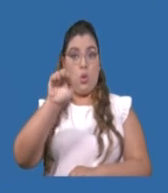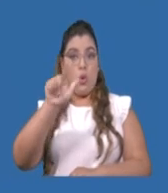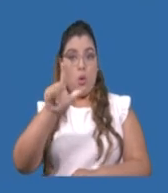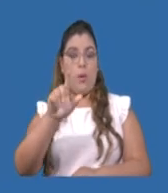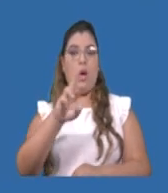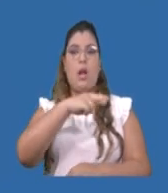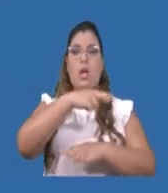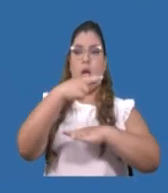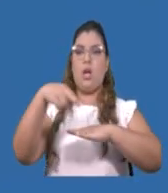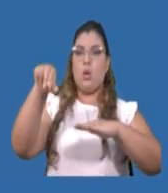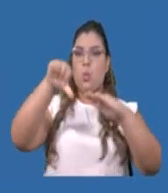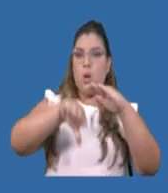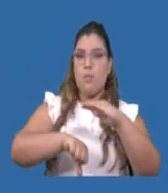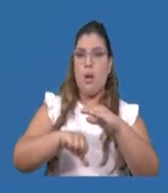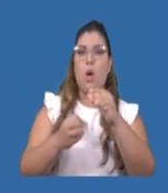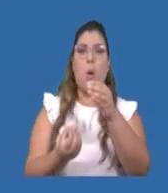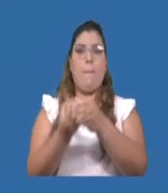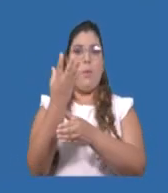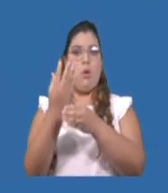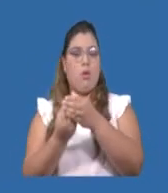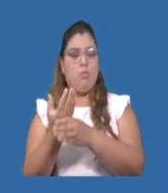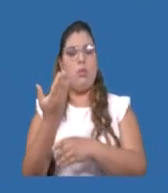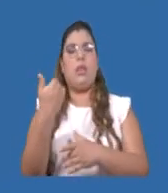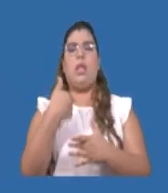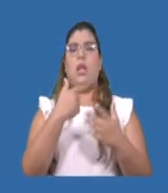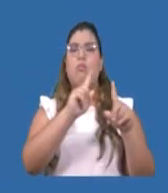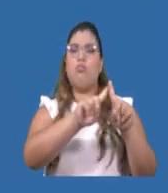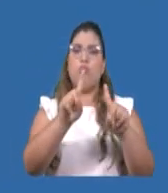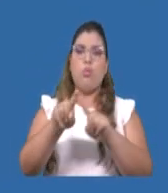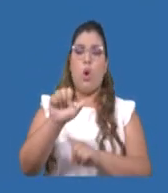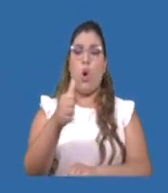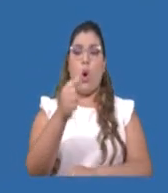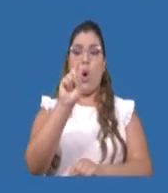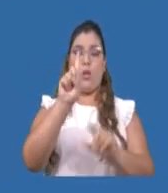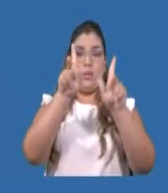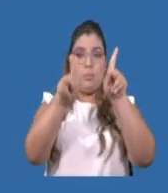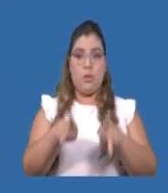Río Abajo, Volcán, que han reportado 11 casos notificados nuevos en el sistema de salud.